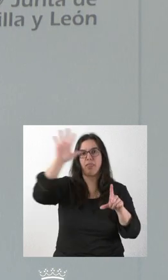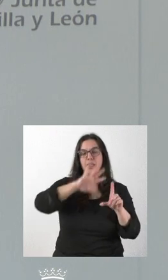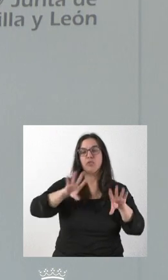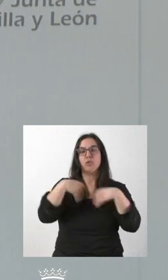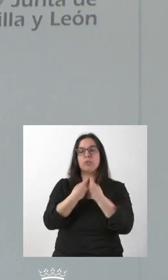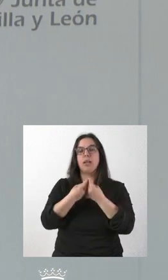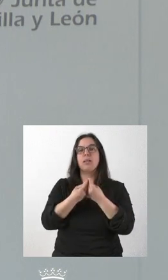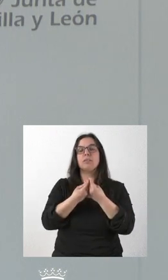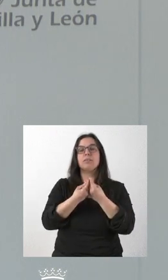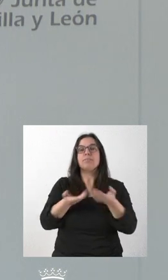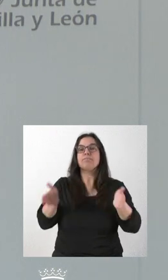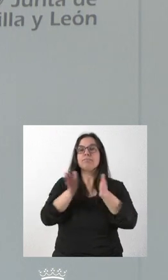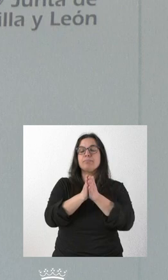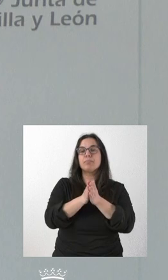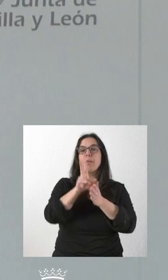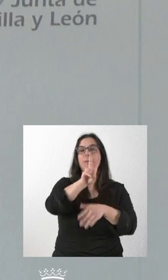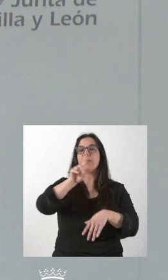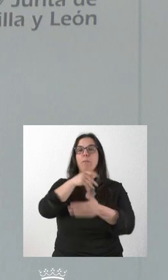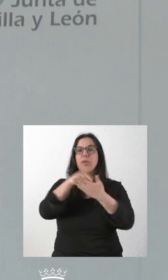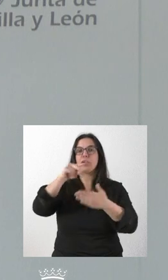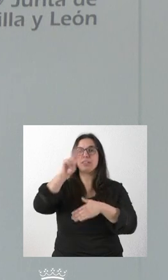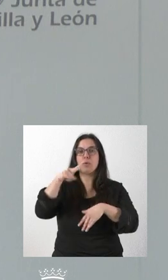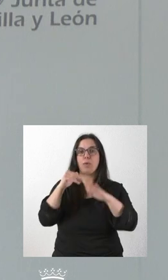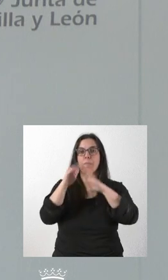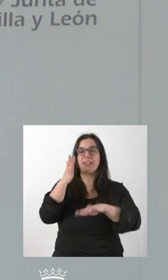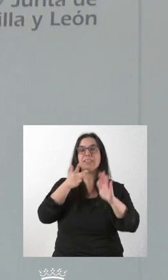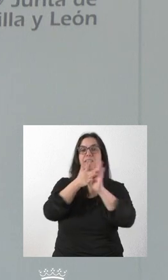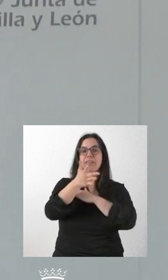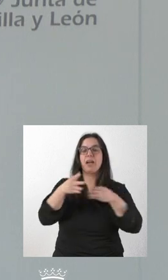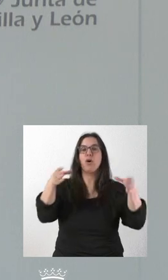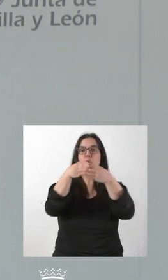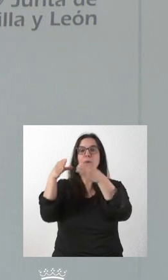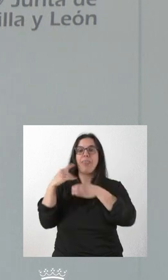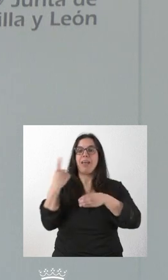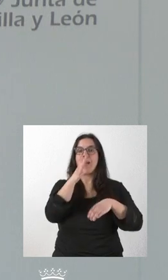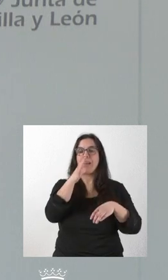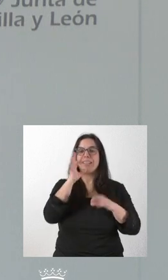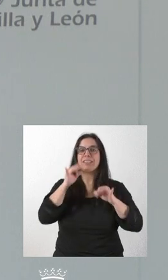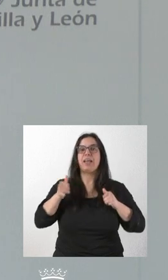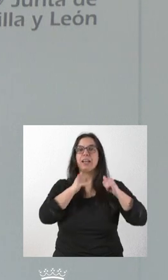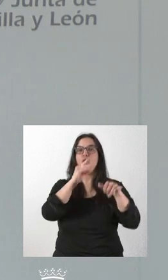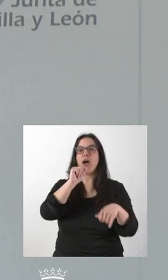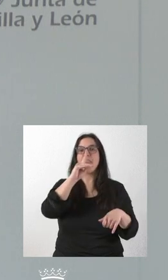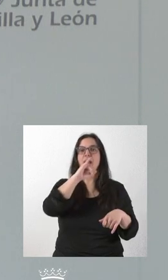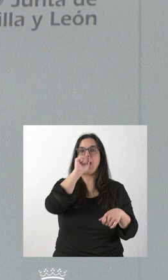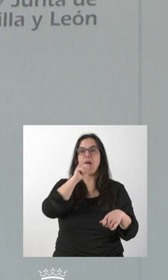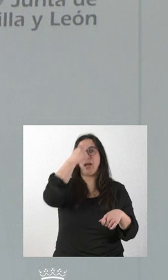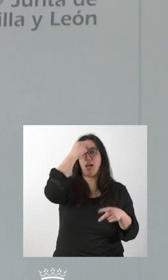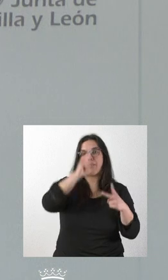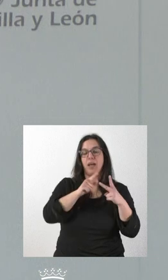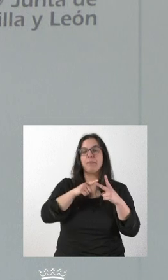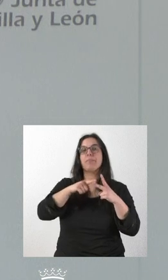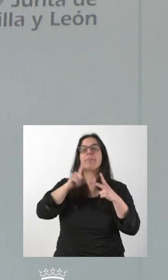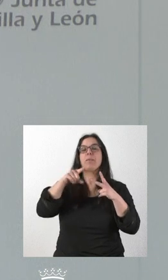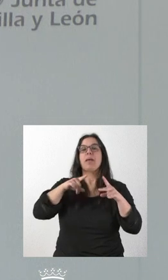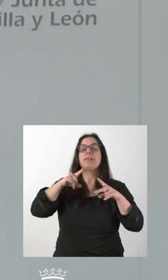importe global superior a los 21 millones de euros. Estamos hablando de las comunidades de regantes del río Adaja en Ávila, la presa de la